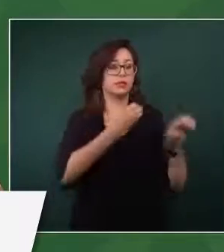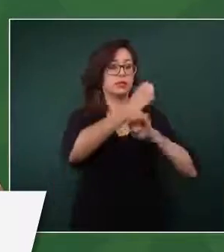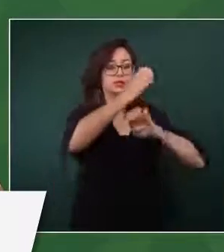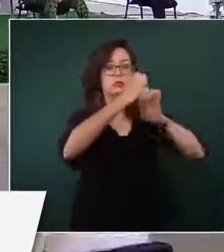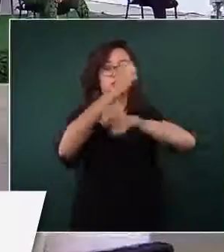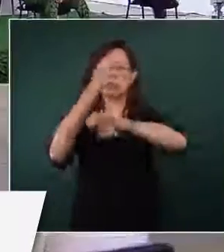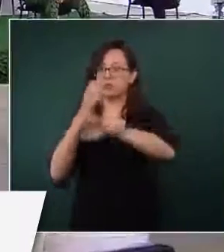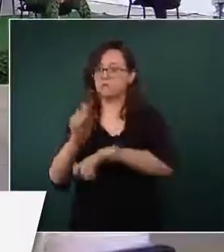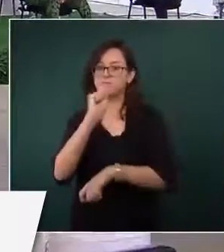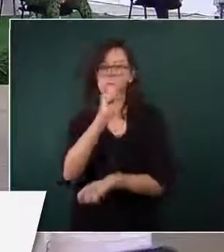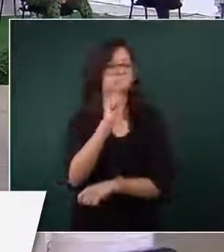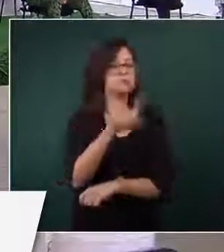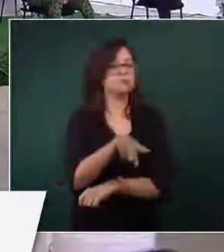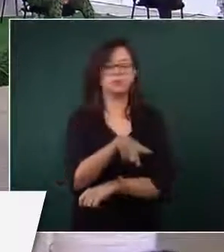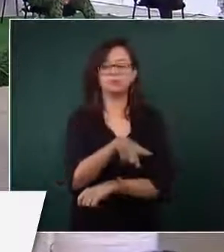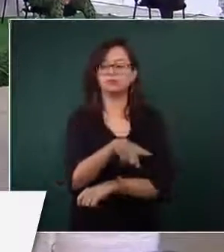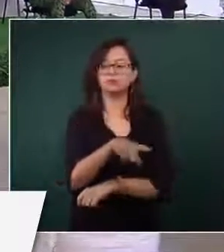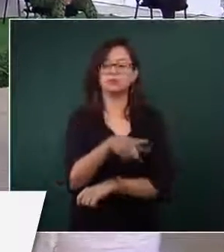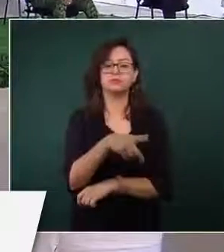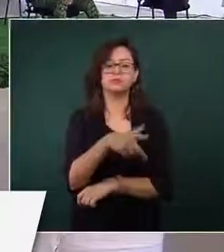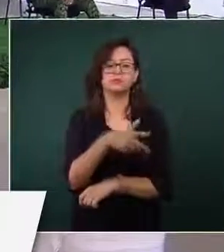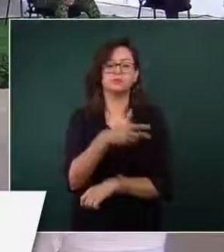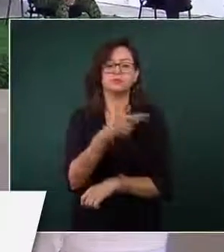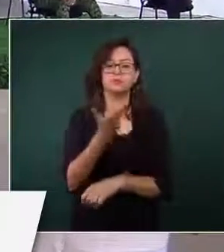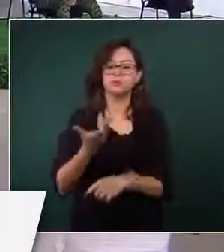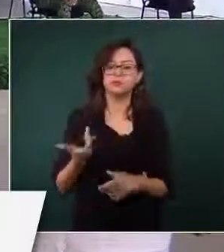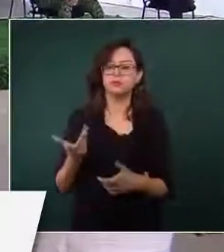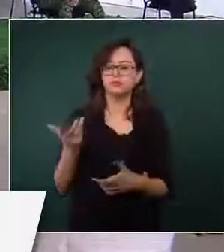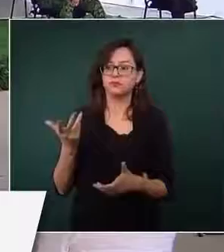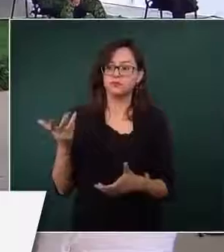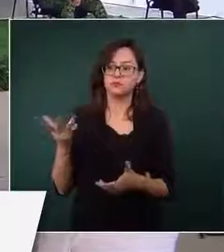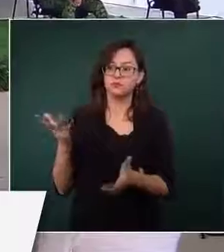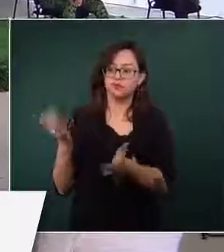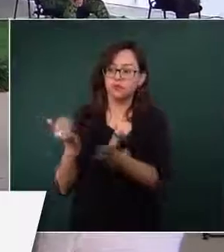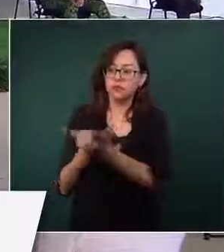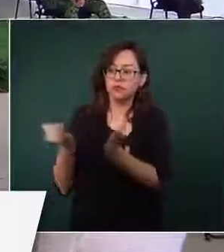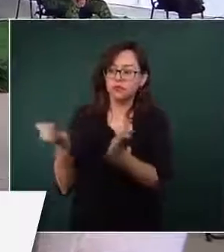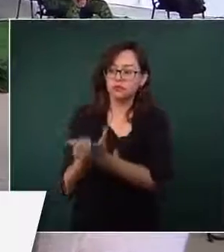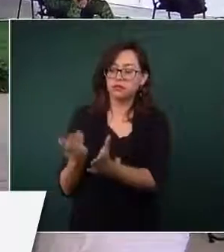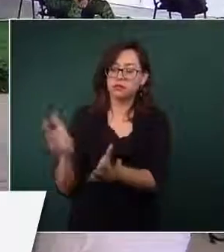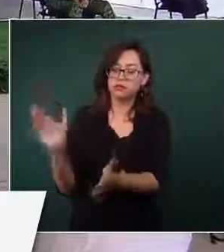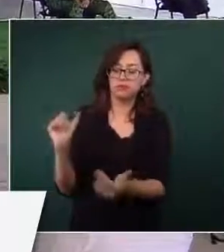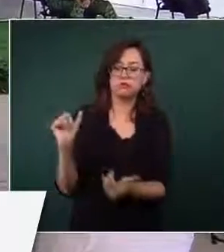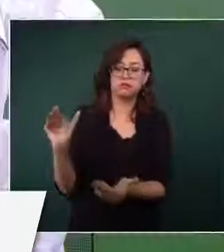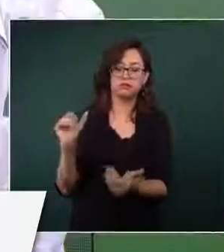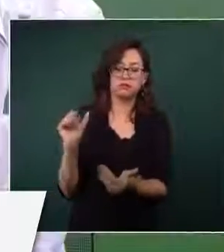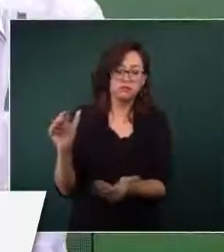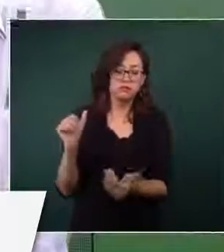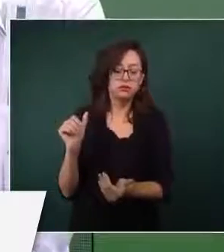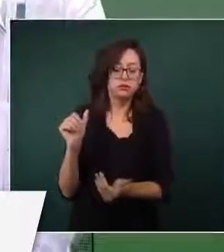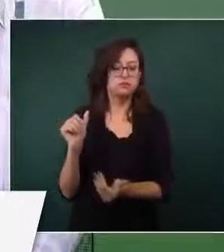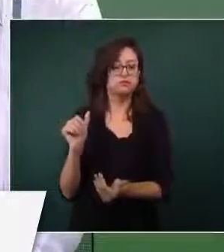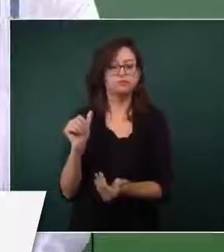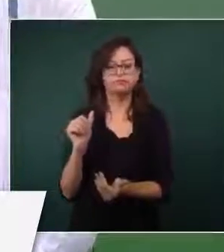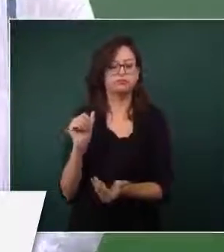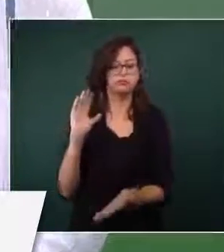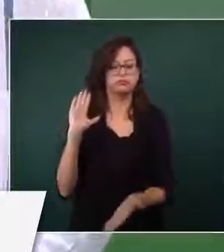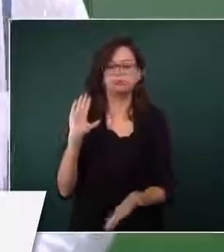recibir recursos de ingresos